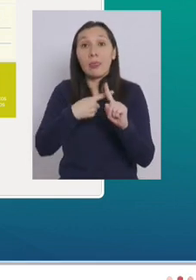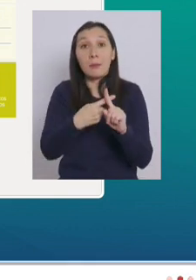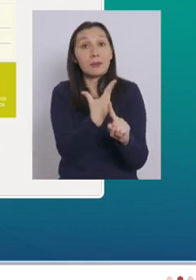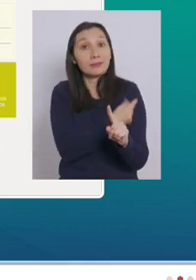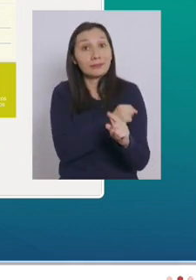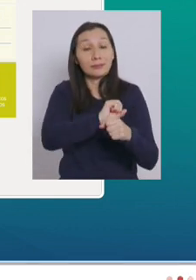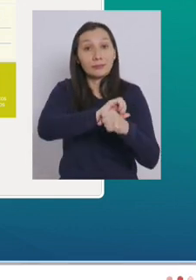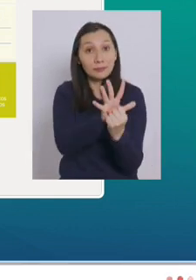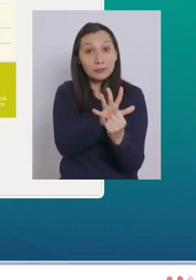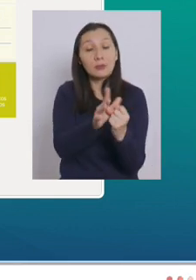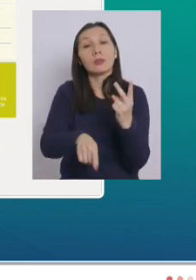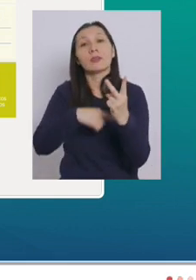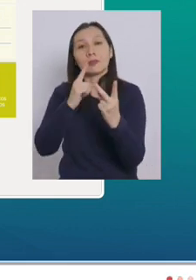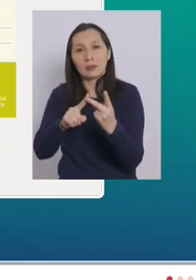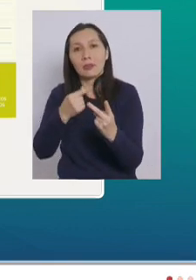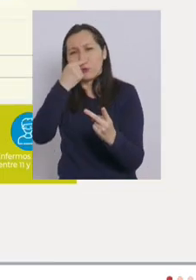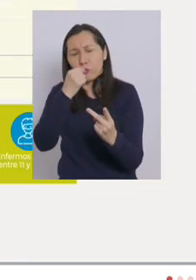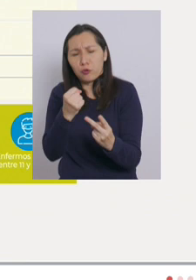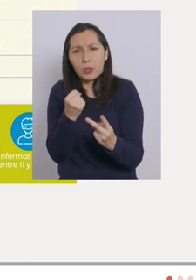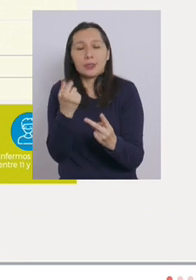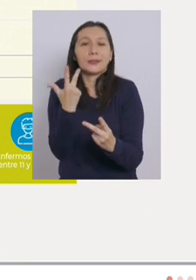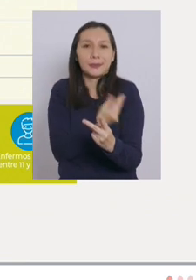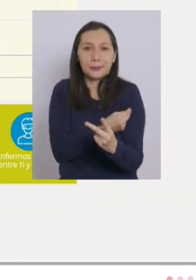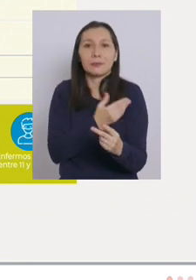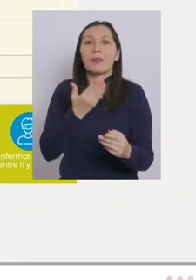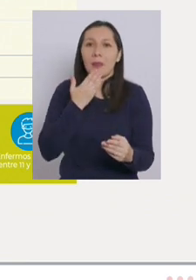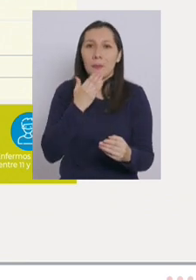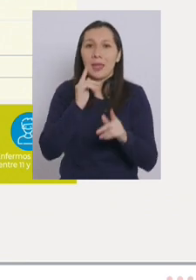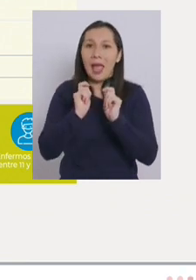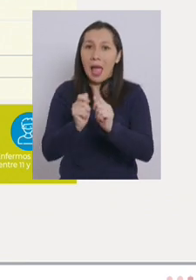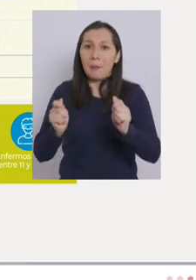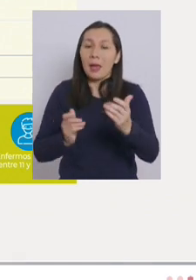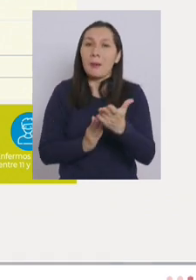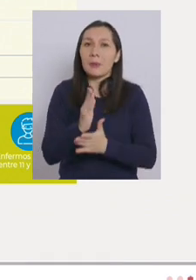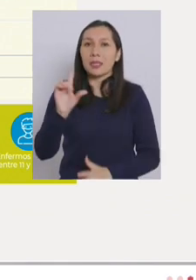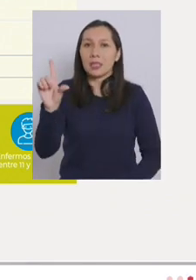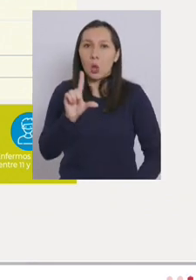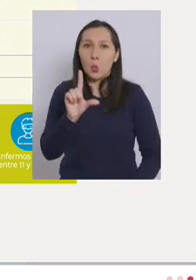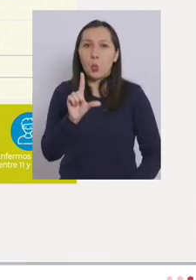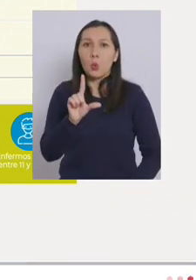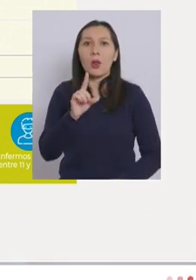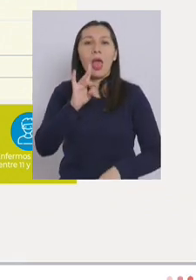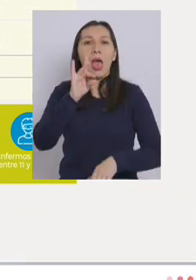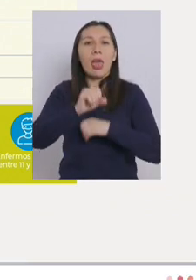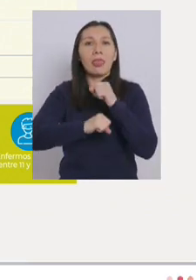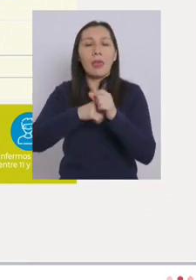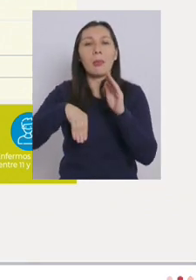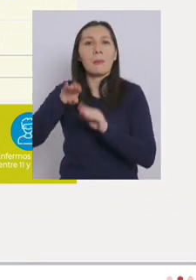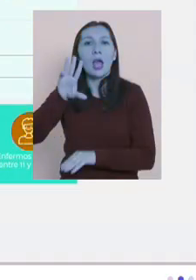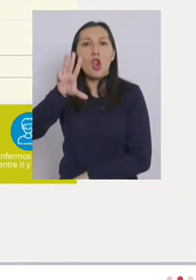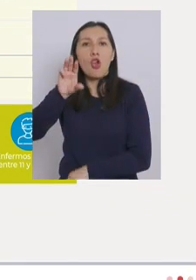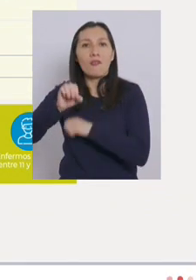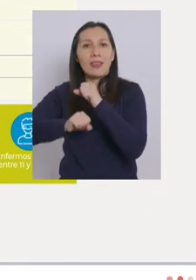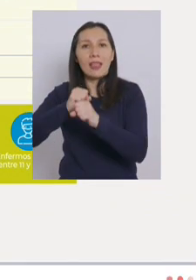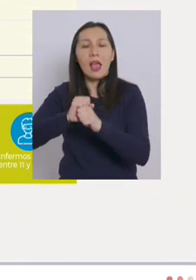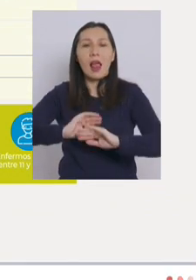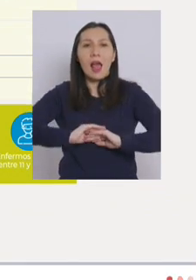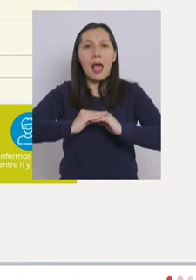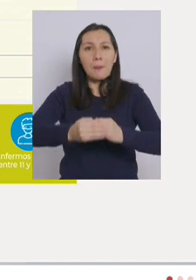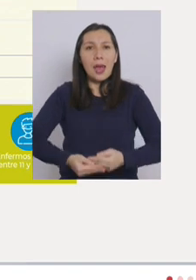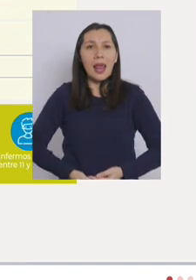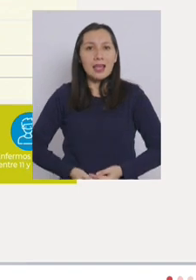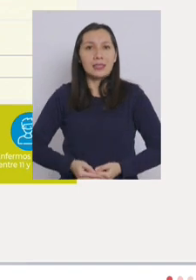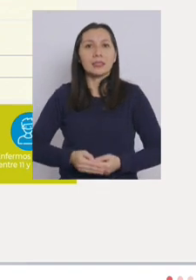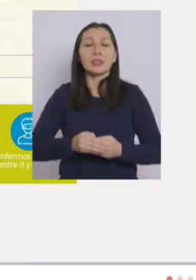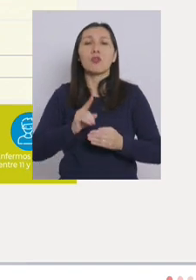vacunación contra el COVID-19 y esta campaña parte el lunes con los mayores de 90 y embarazadas